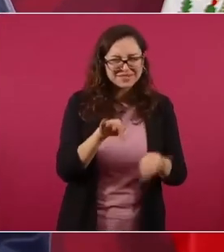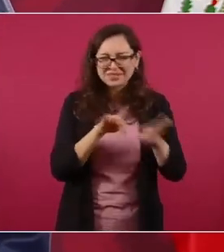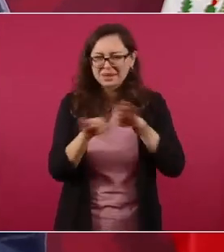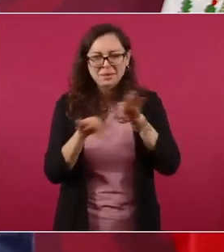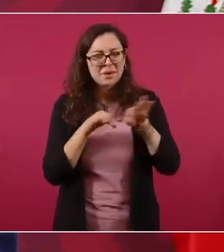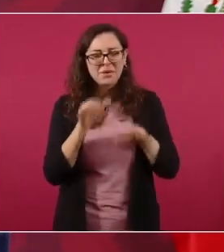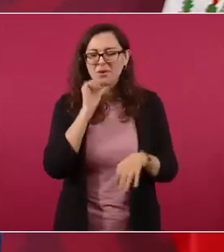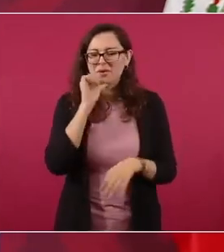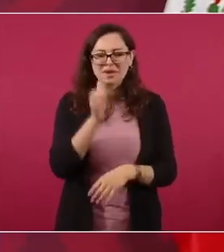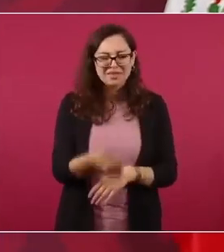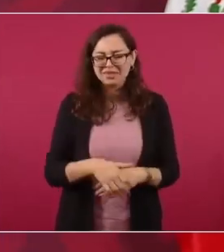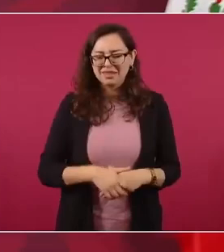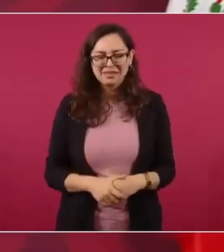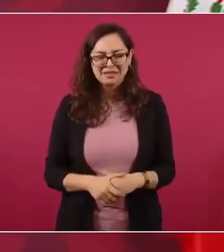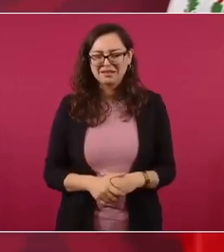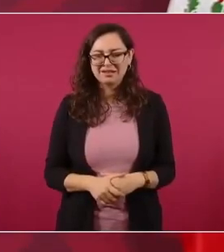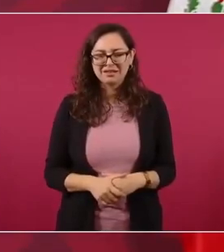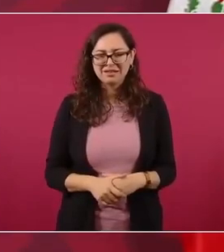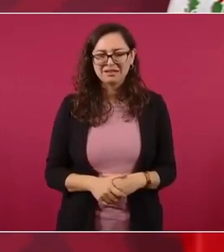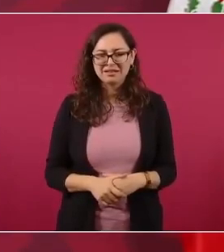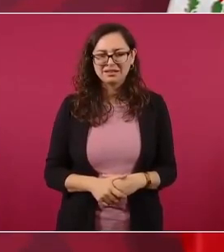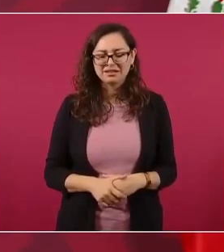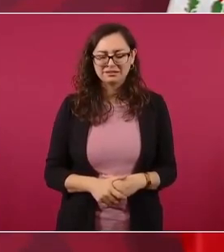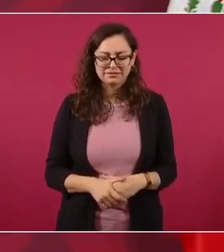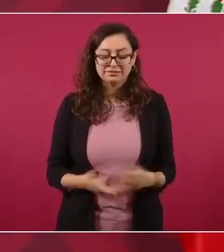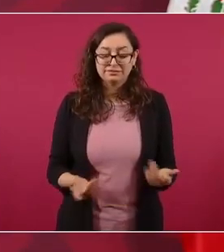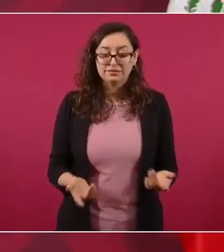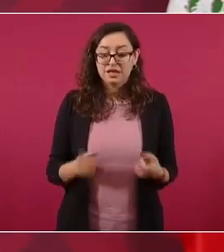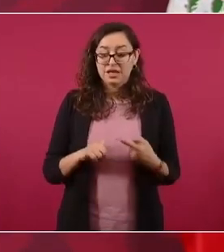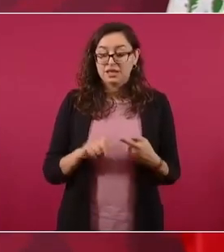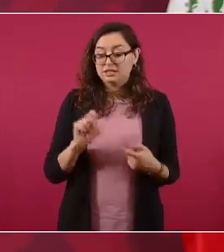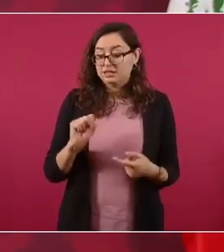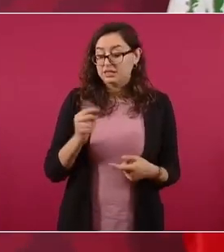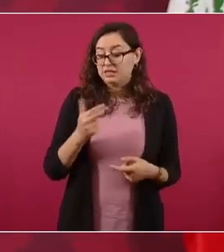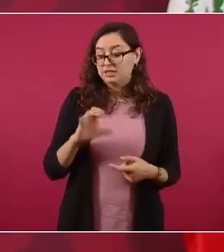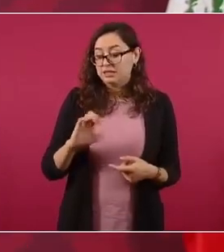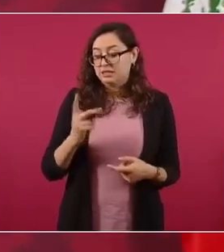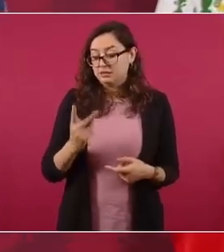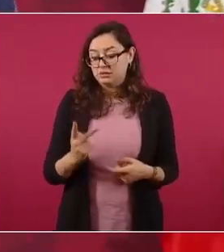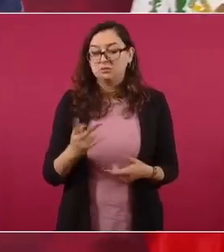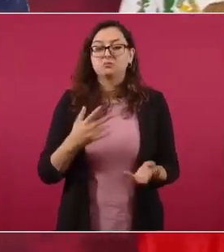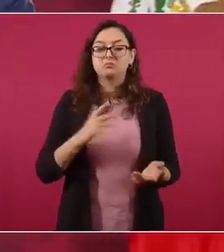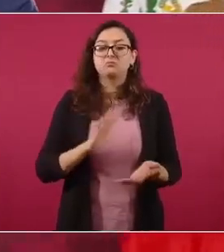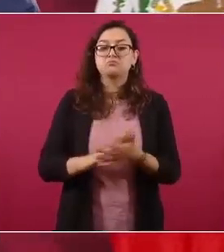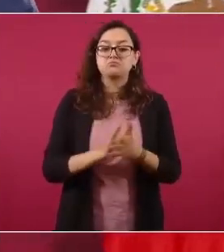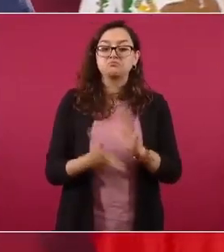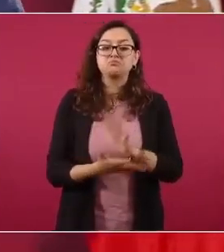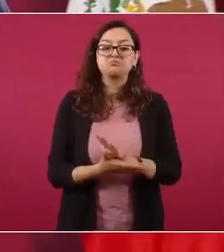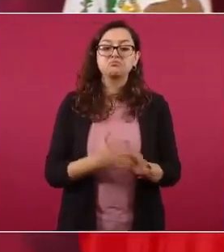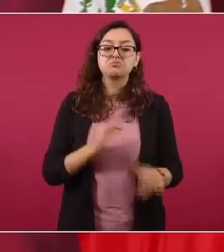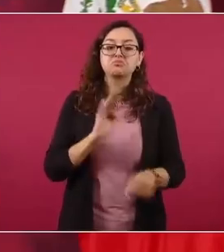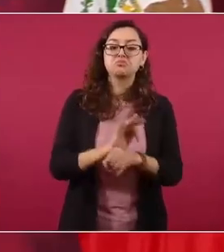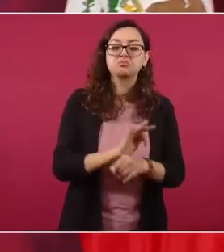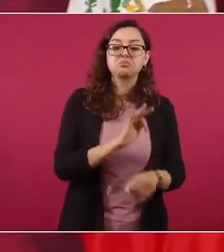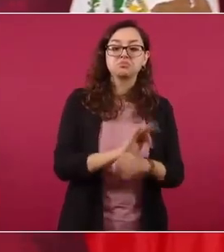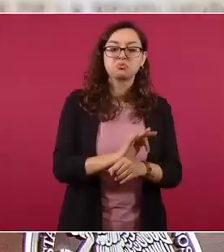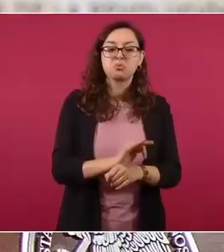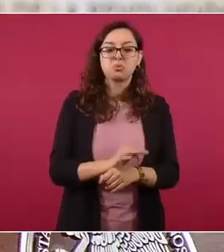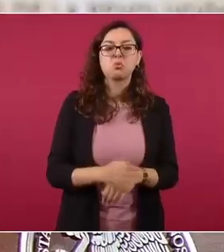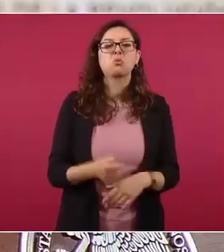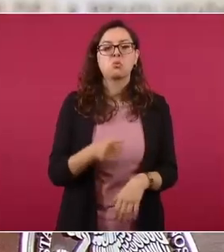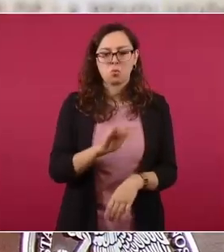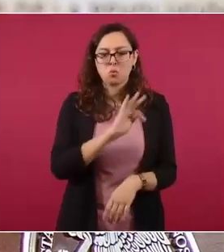para destruir y construir